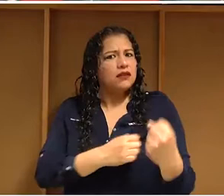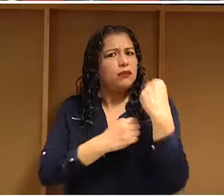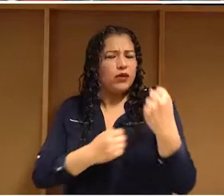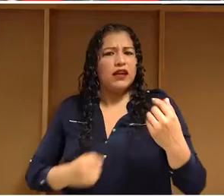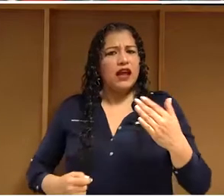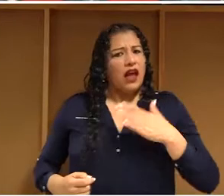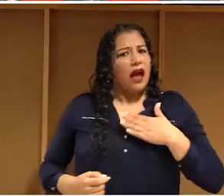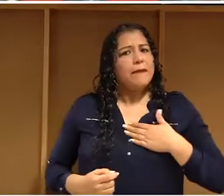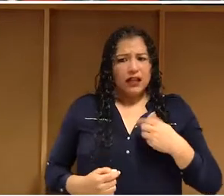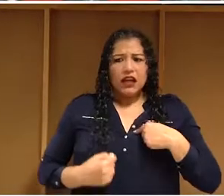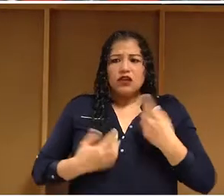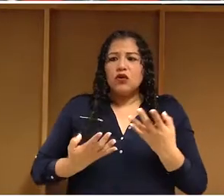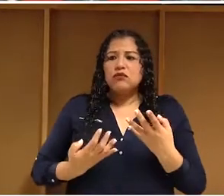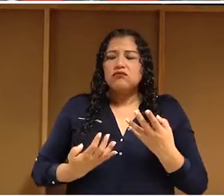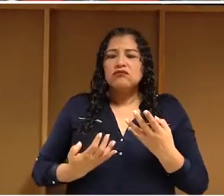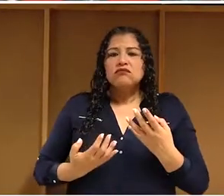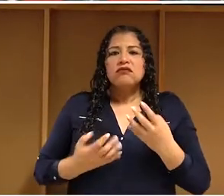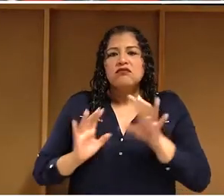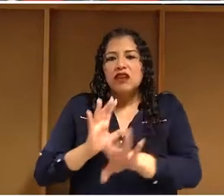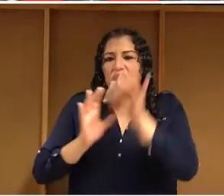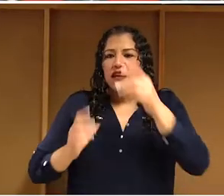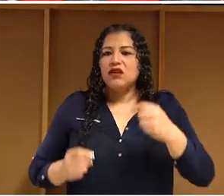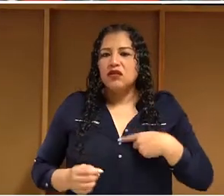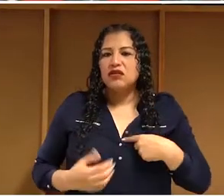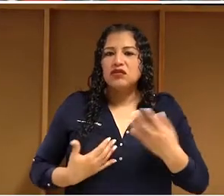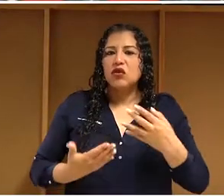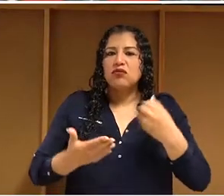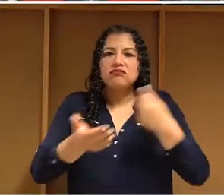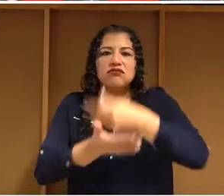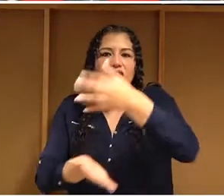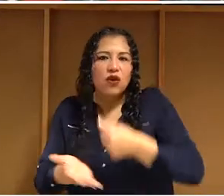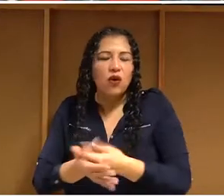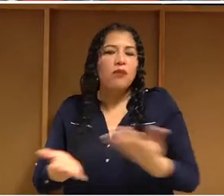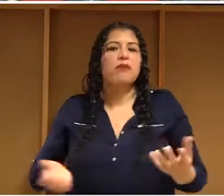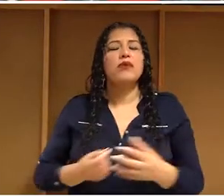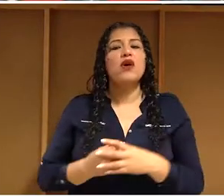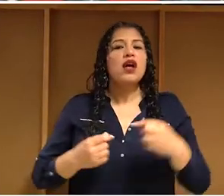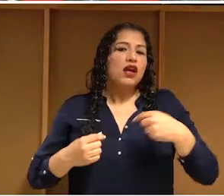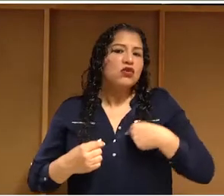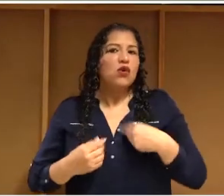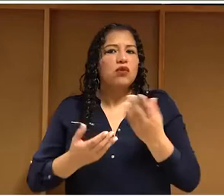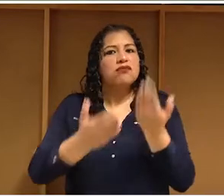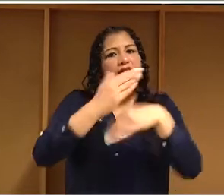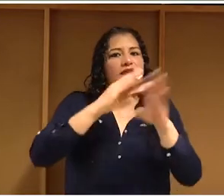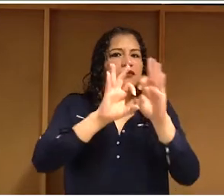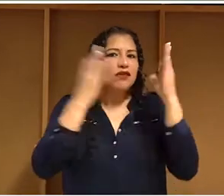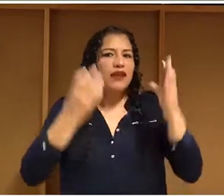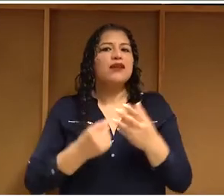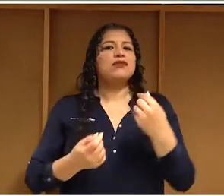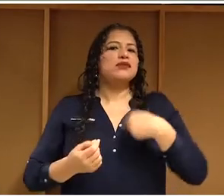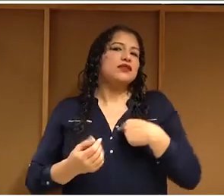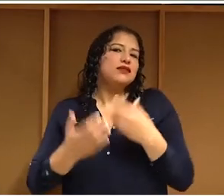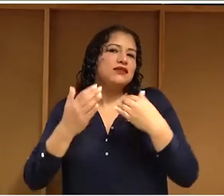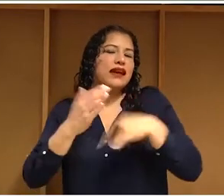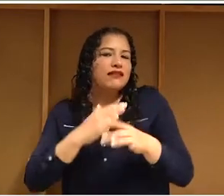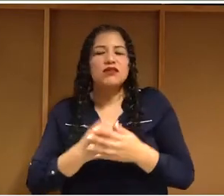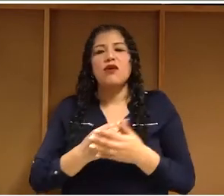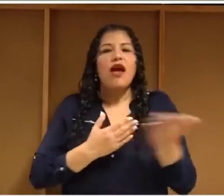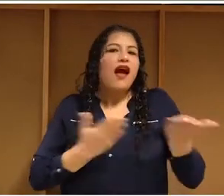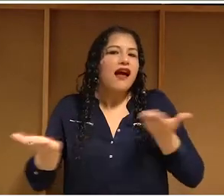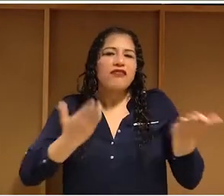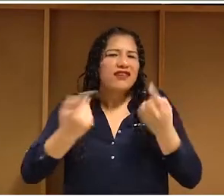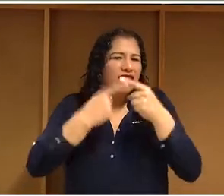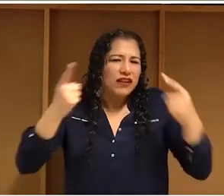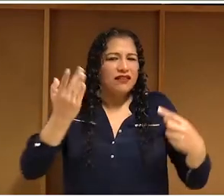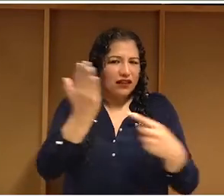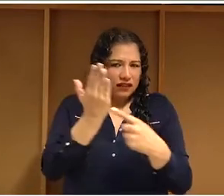nosotros, porque nosotros hemos votado con nuestros pies y nos hemos hecho miembros de cierta red social, preferimos un servicio versus el otro,